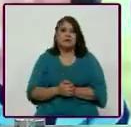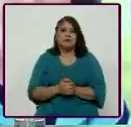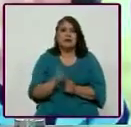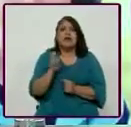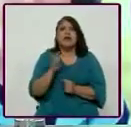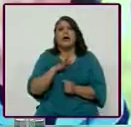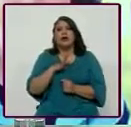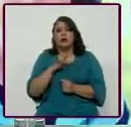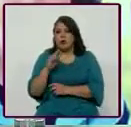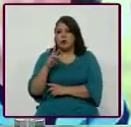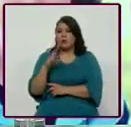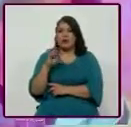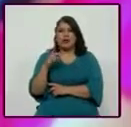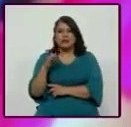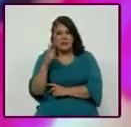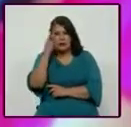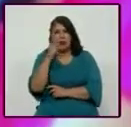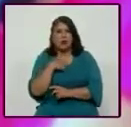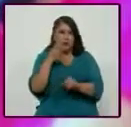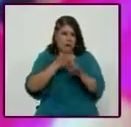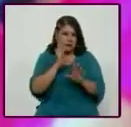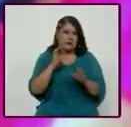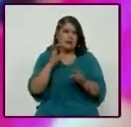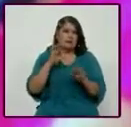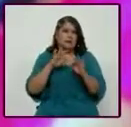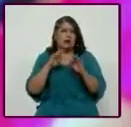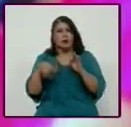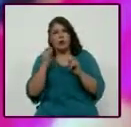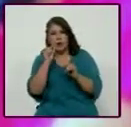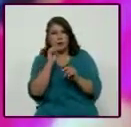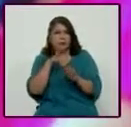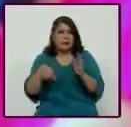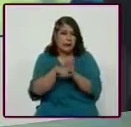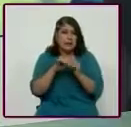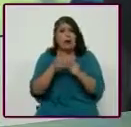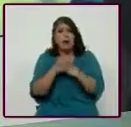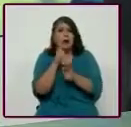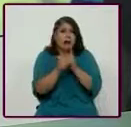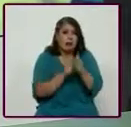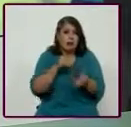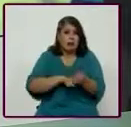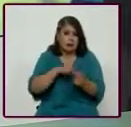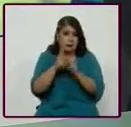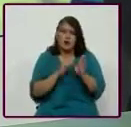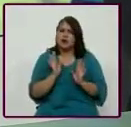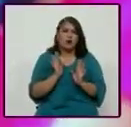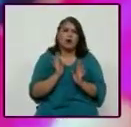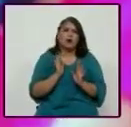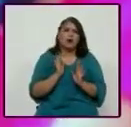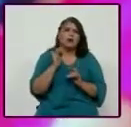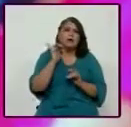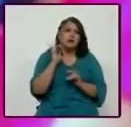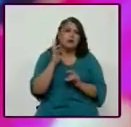burocracia, como una crítica, porque la burocracia no necesariamente es algo negativo, ¿no? Si no digo, como una crítica. ¿La ves burocracia en el deporte? No, porque ni siquiera